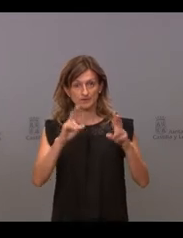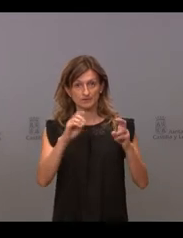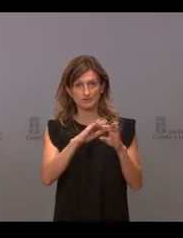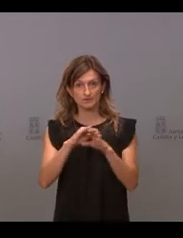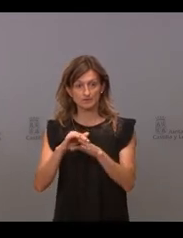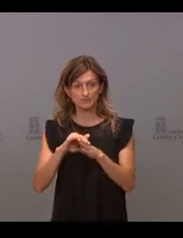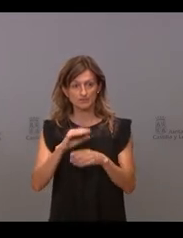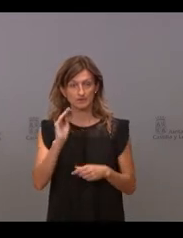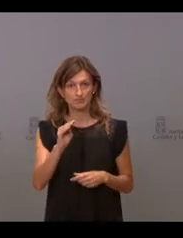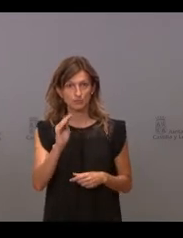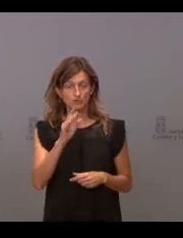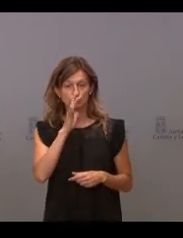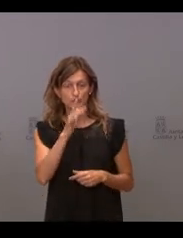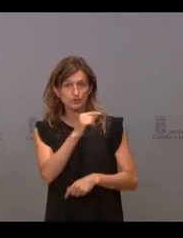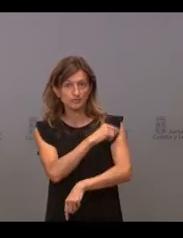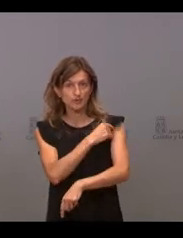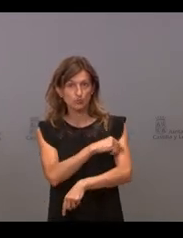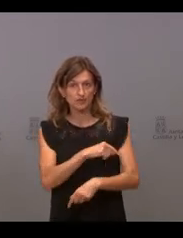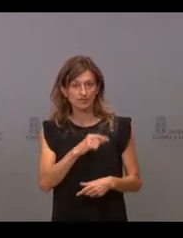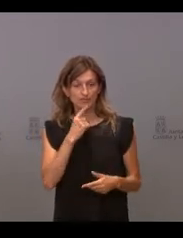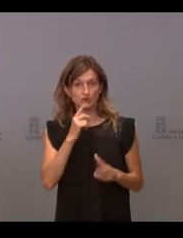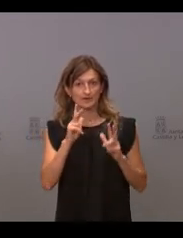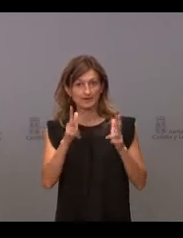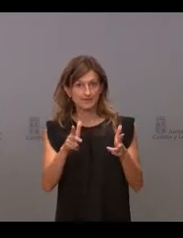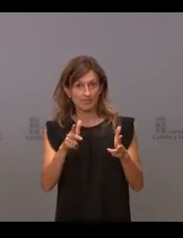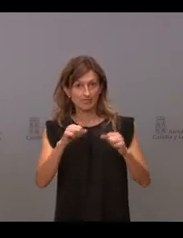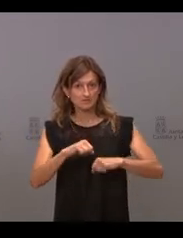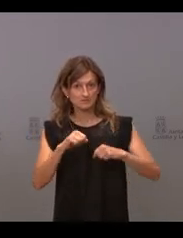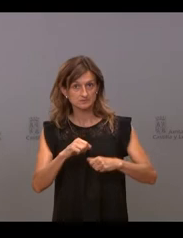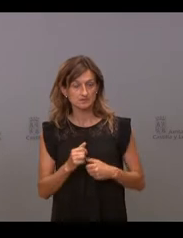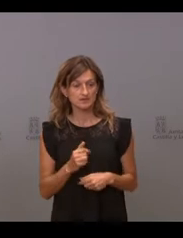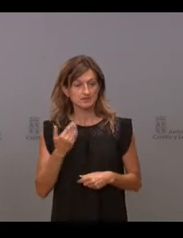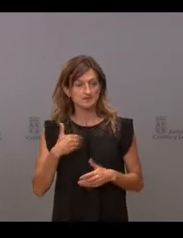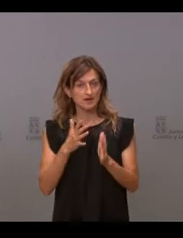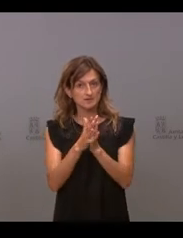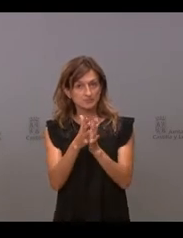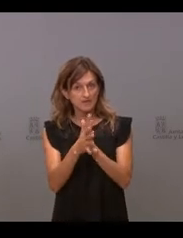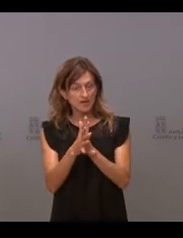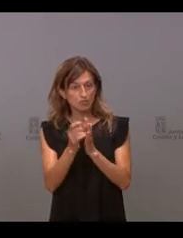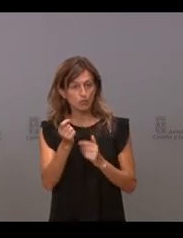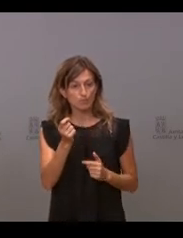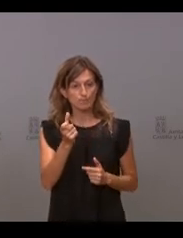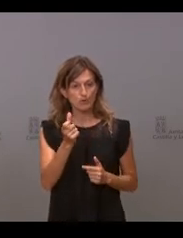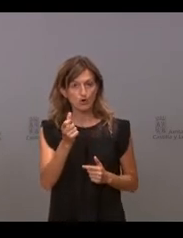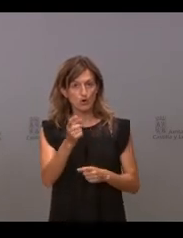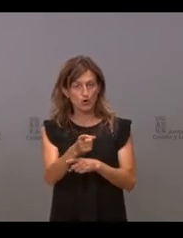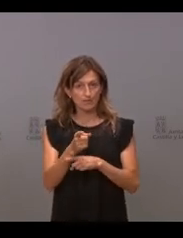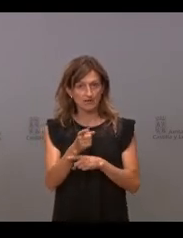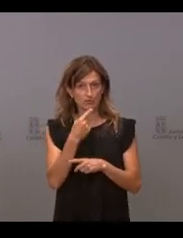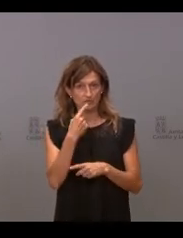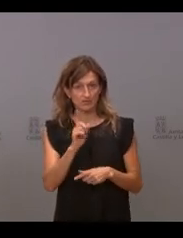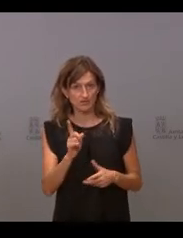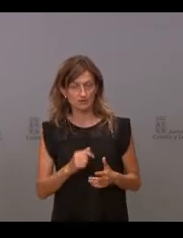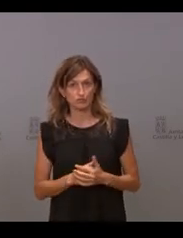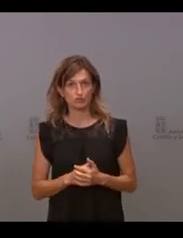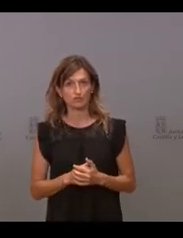repreguntar un poco a propósito de la vacunación en las residencias, si bien ya he explicado un poco que no se puede obligar ahí en la mano,